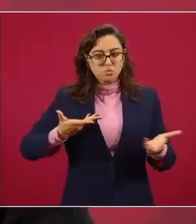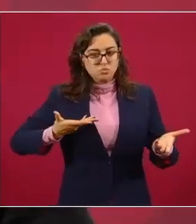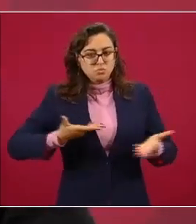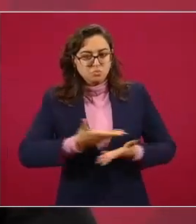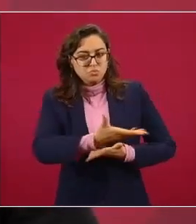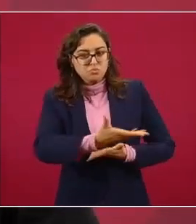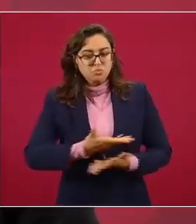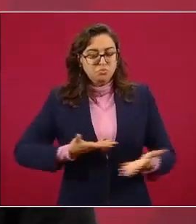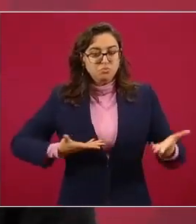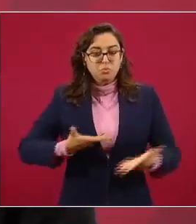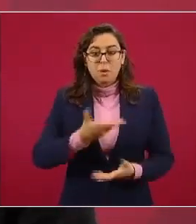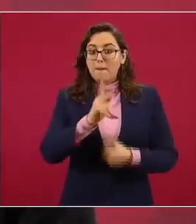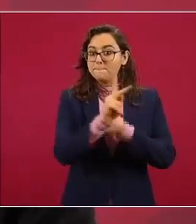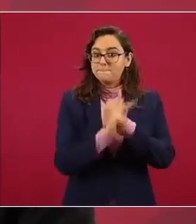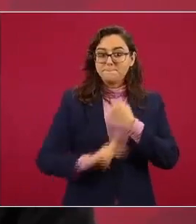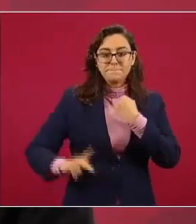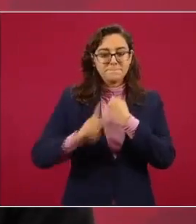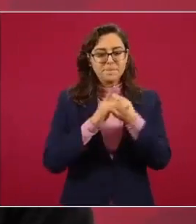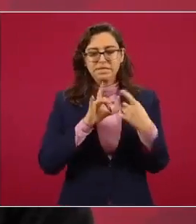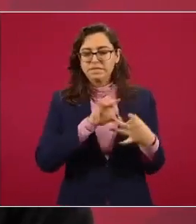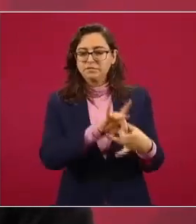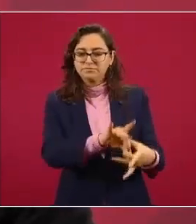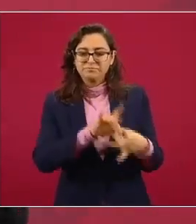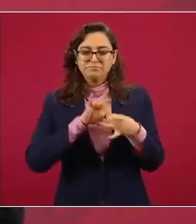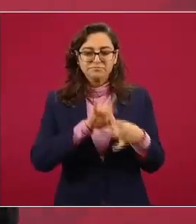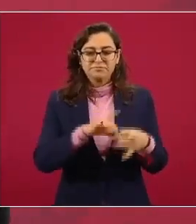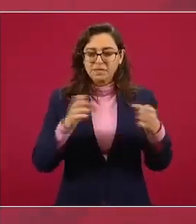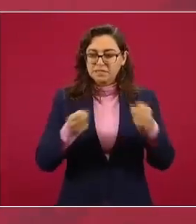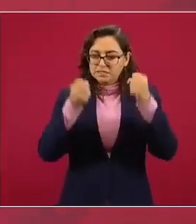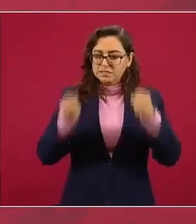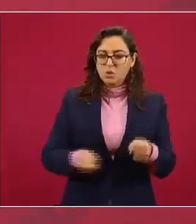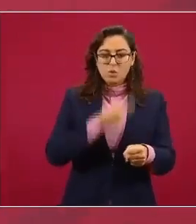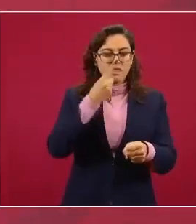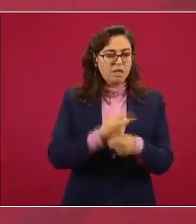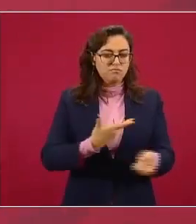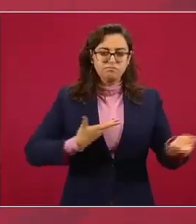somos los dos países que tenemos una cooperación más amplia en materia de seguridad de todo el mundo